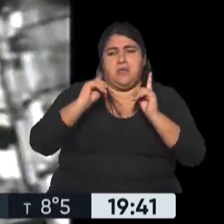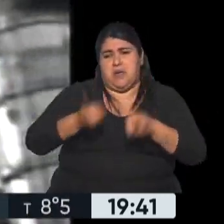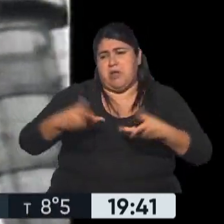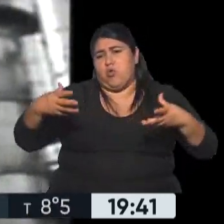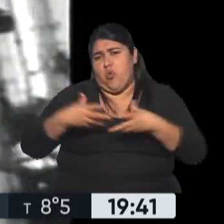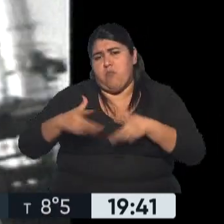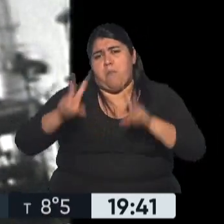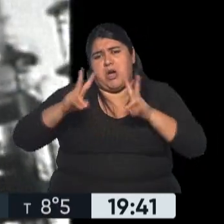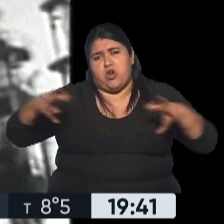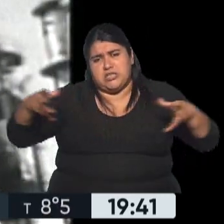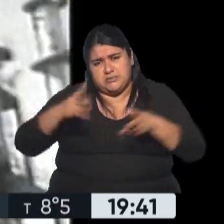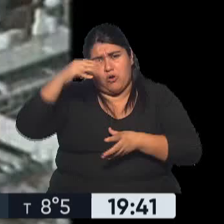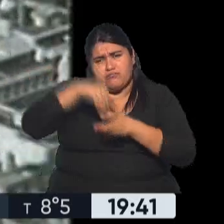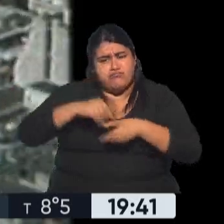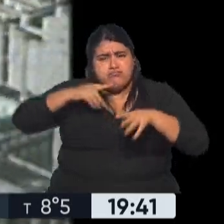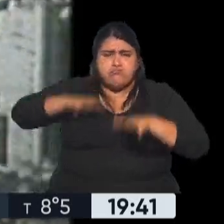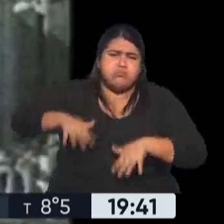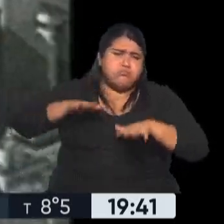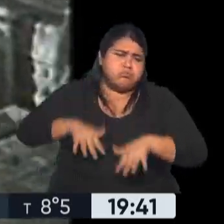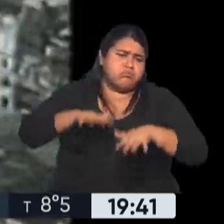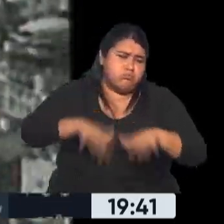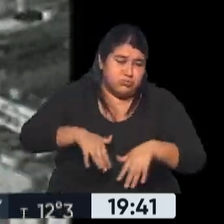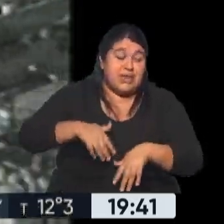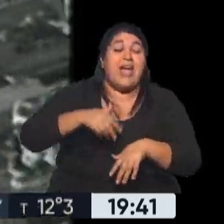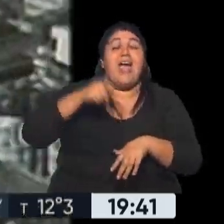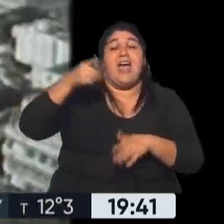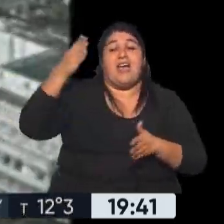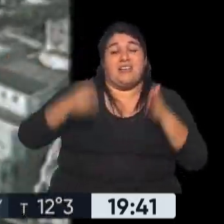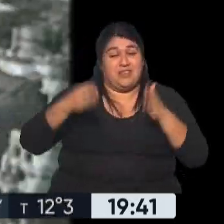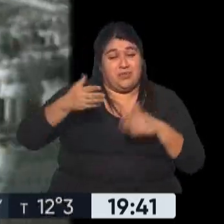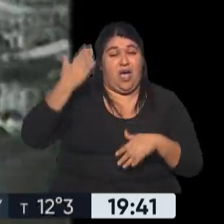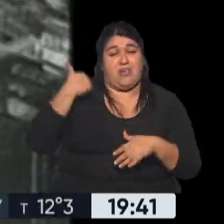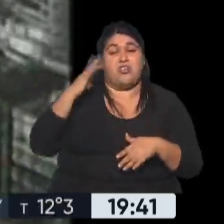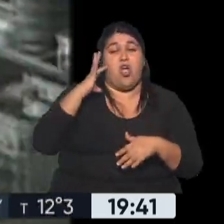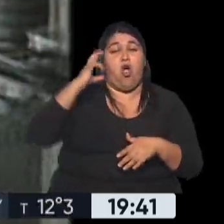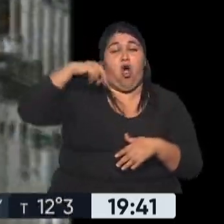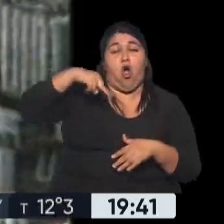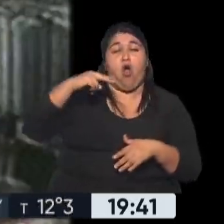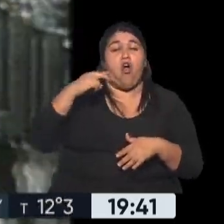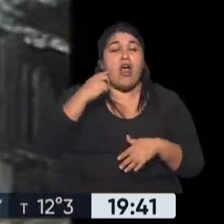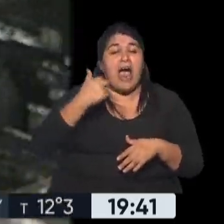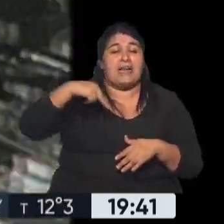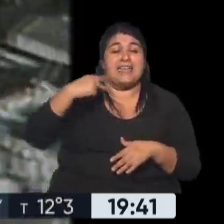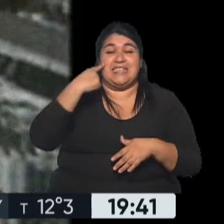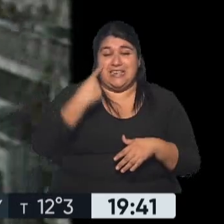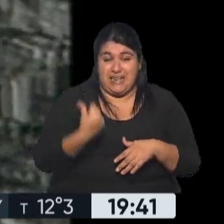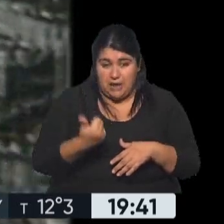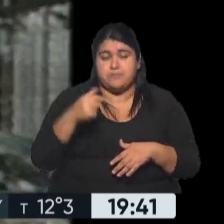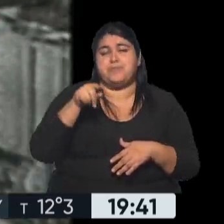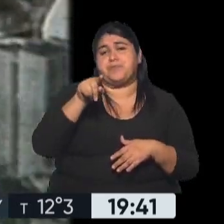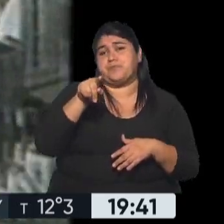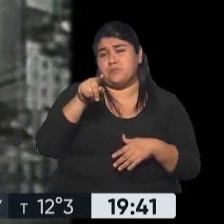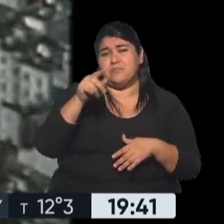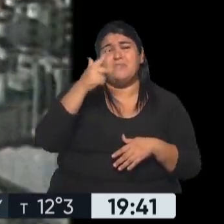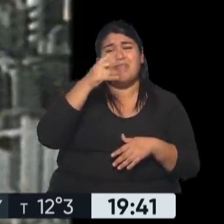peronismo, que marcó el principio del fin de la dictadura de Juan Carlos Zonganía. El descontento popular contra el régimen encabezado desde